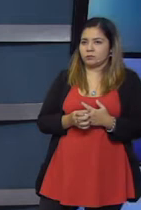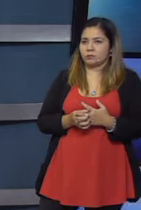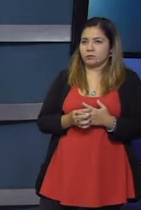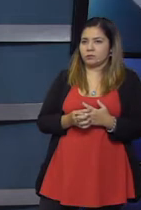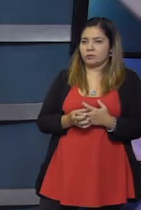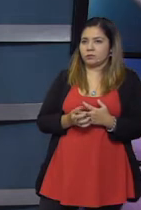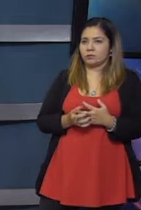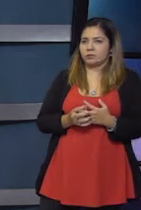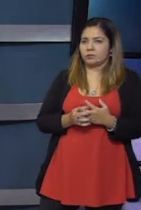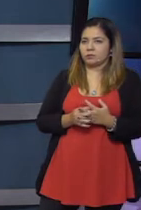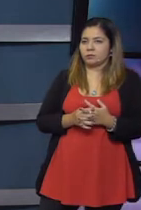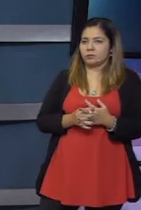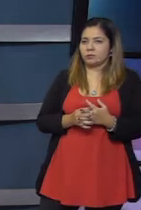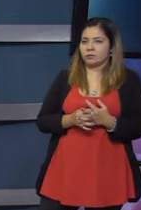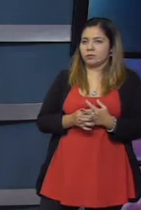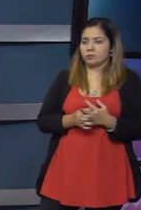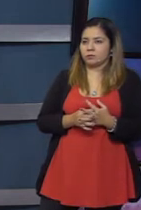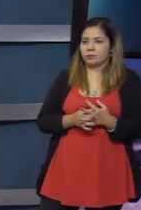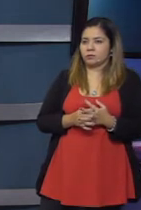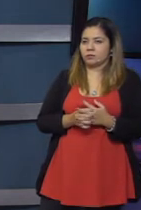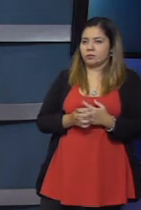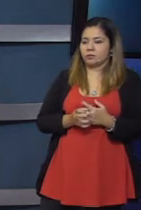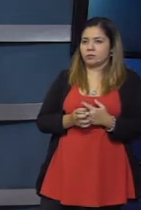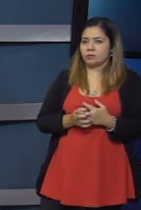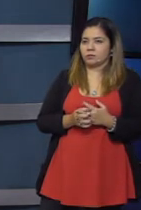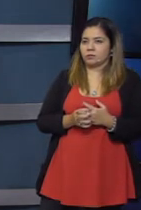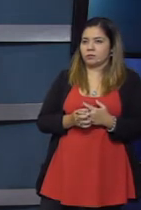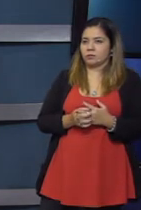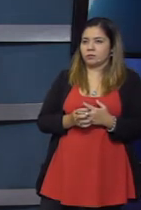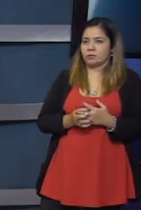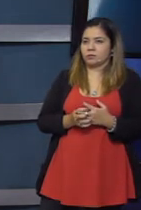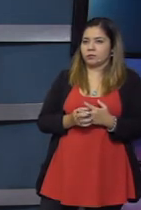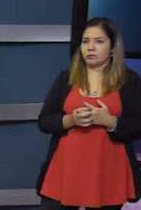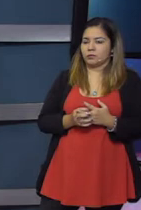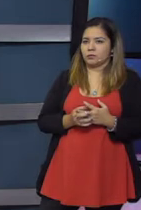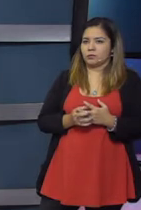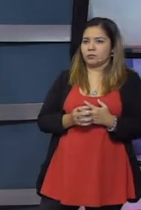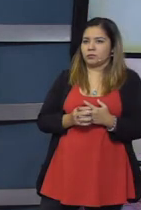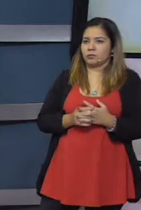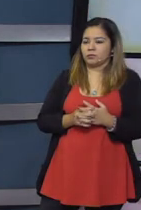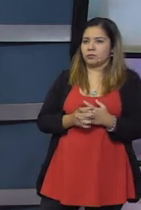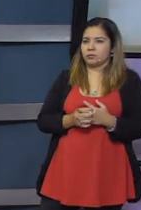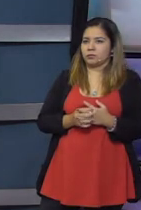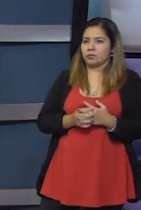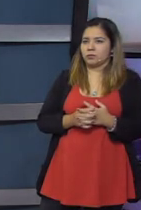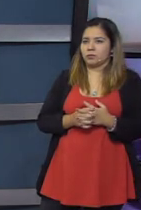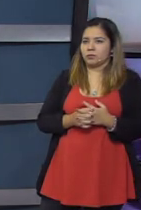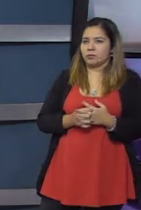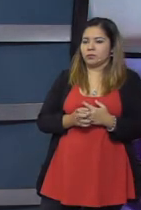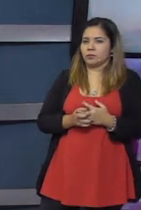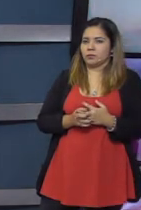ley 6797 o 524A, es la actual ley por la cual se rige